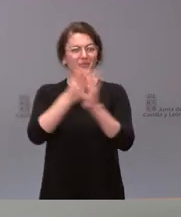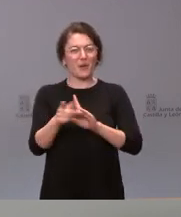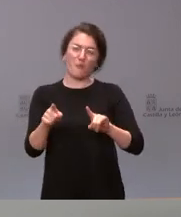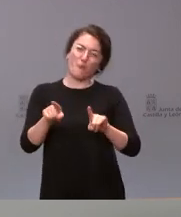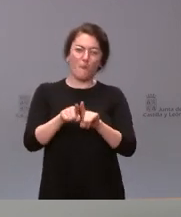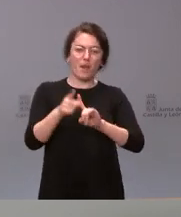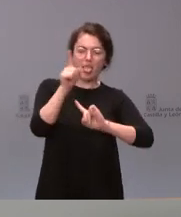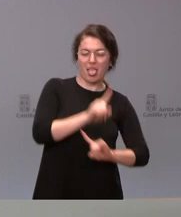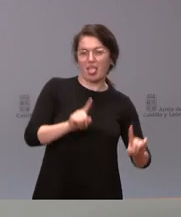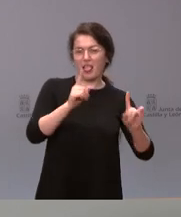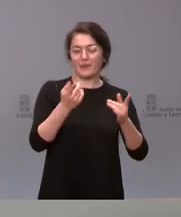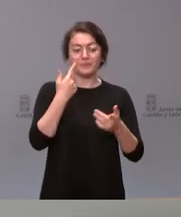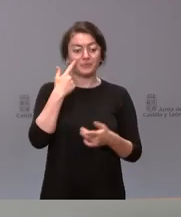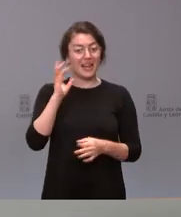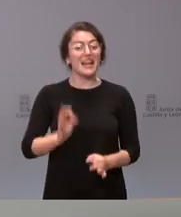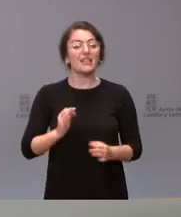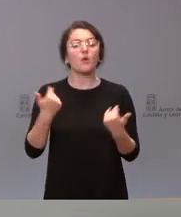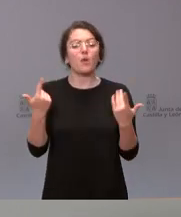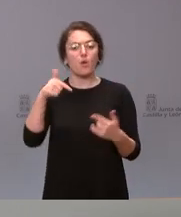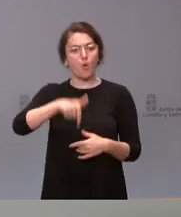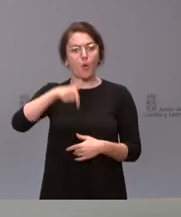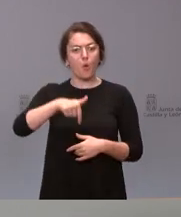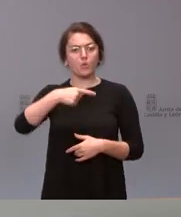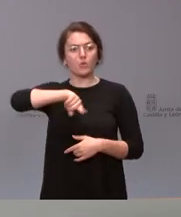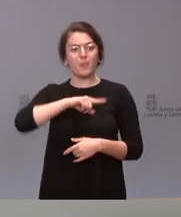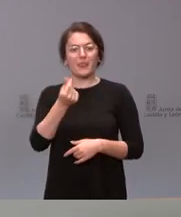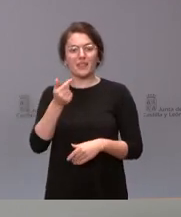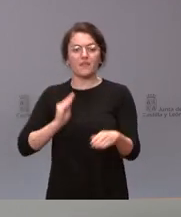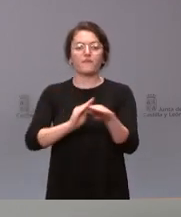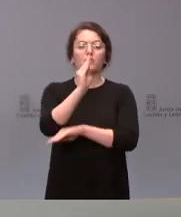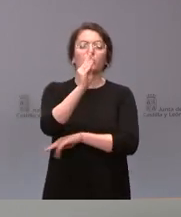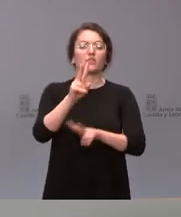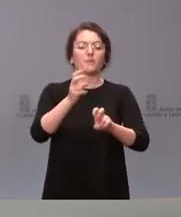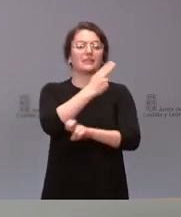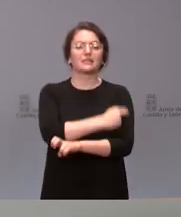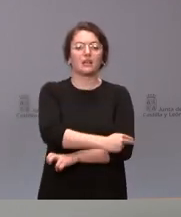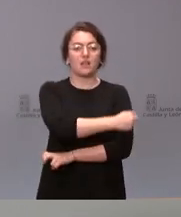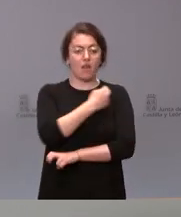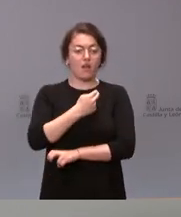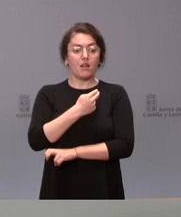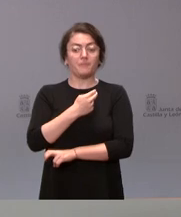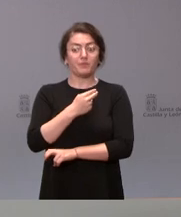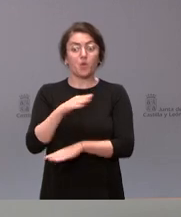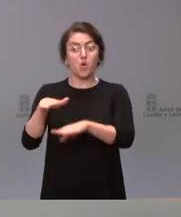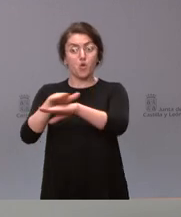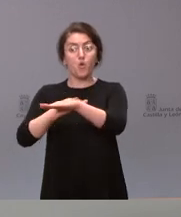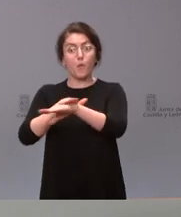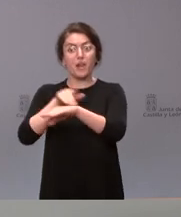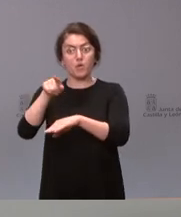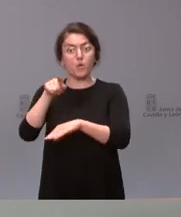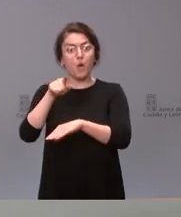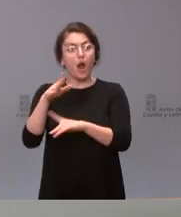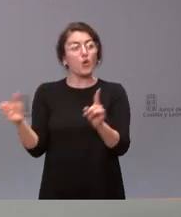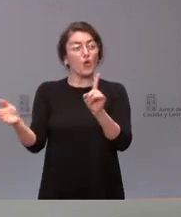realidad. Nosotros hoy hacemos una inversión muy importante en materia sanitaria y, en cierto modo, el gobierno está consiguiendo aquello que quería,